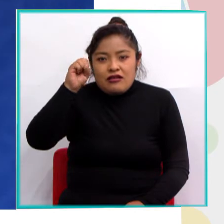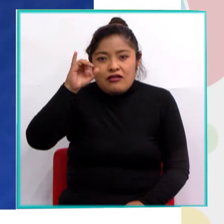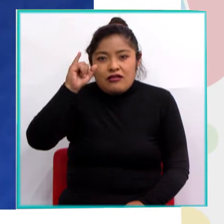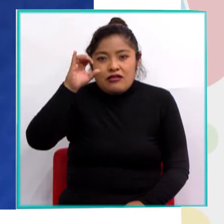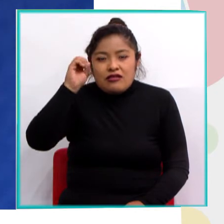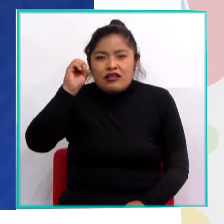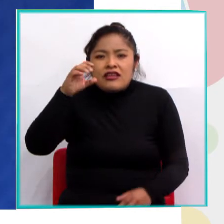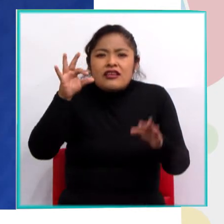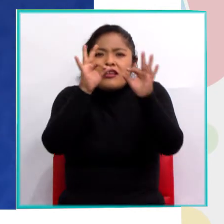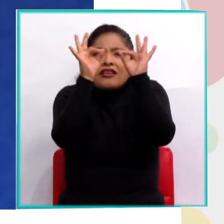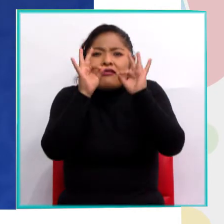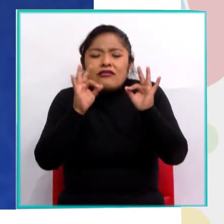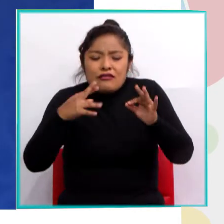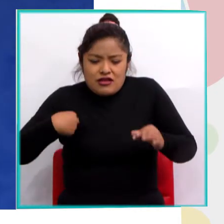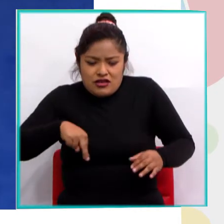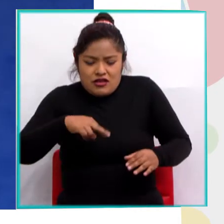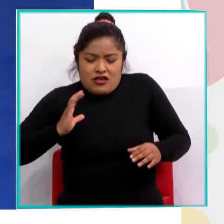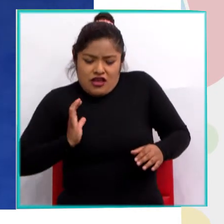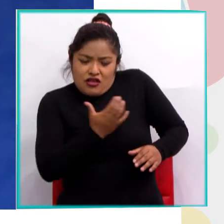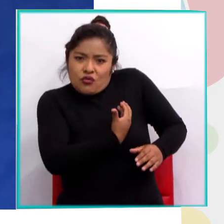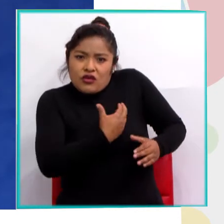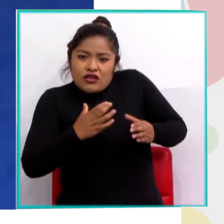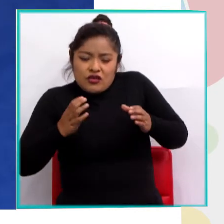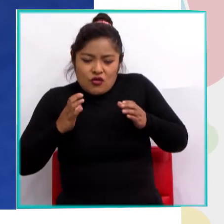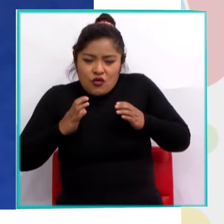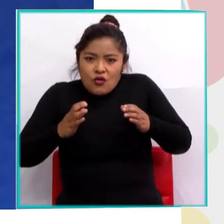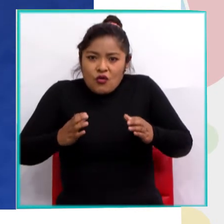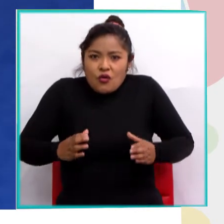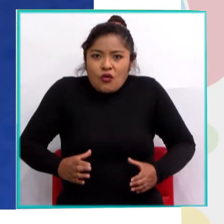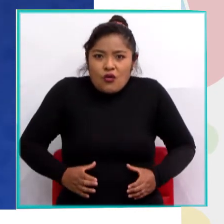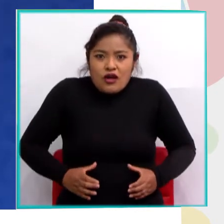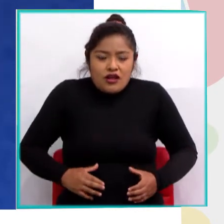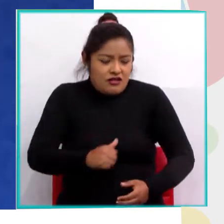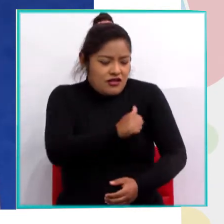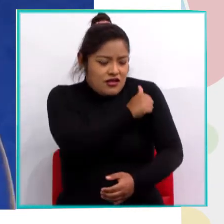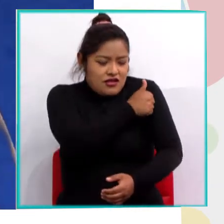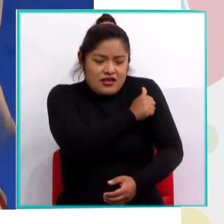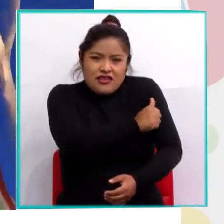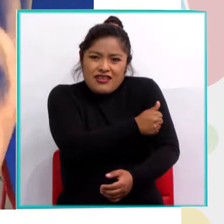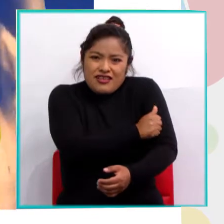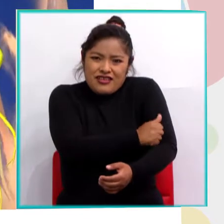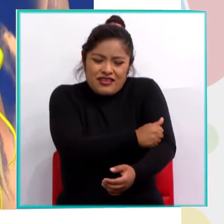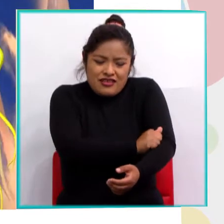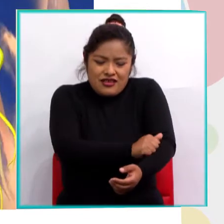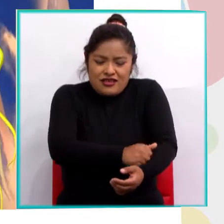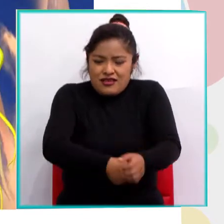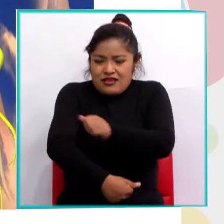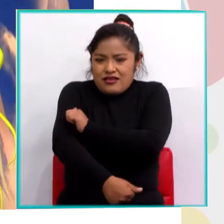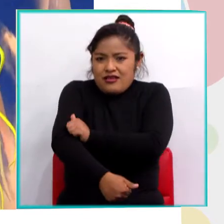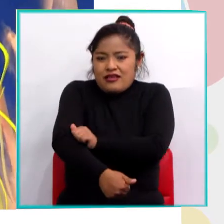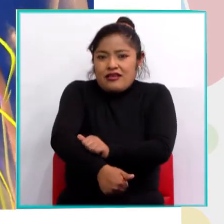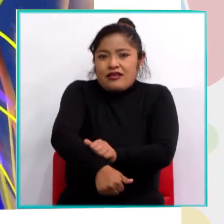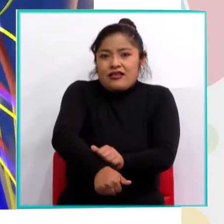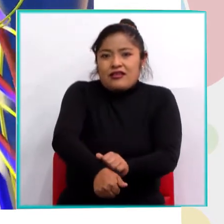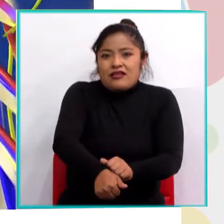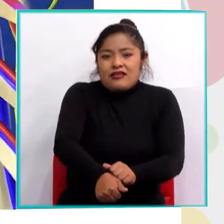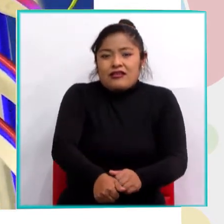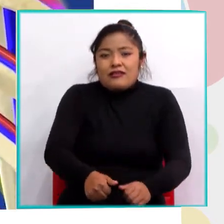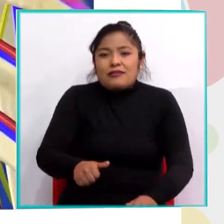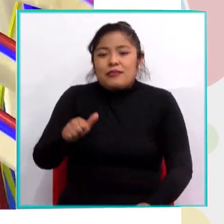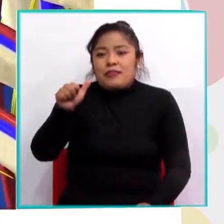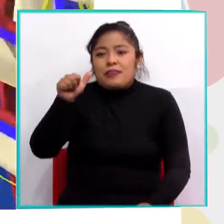o una placa de grasa en las arterias o en las paredes arteriales. La hipertensión